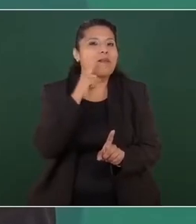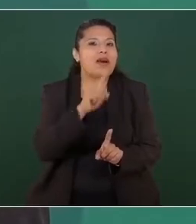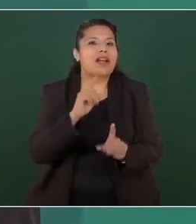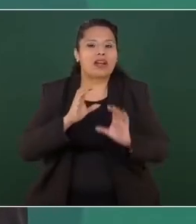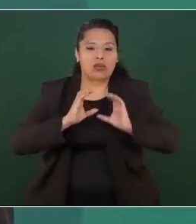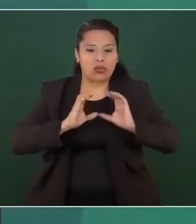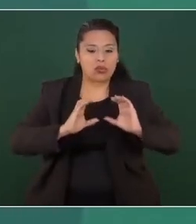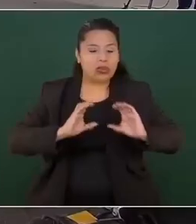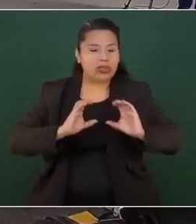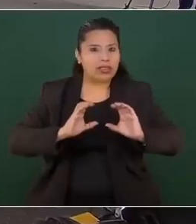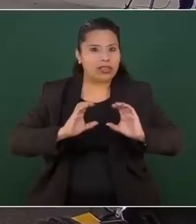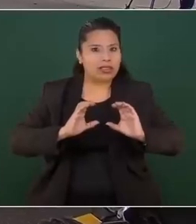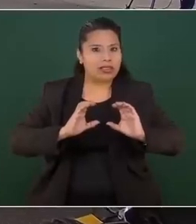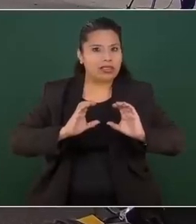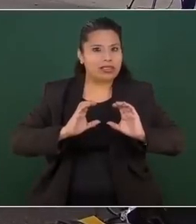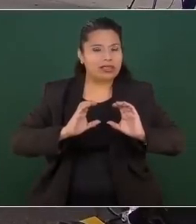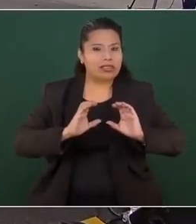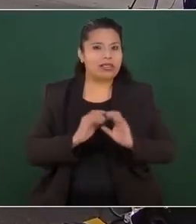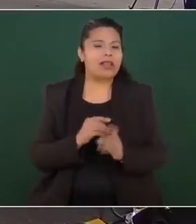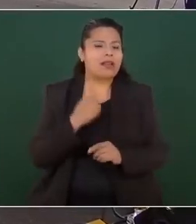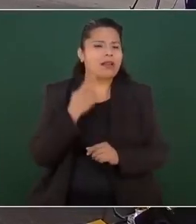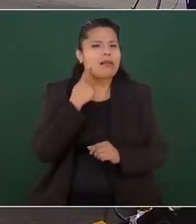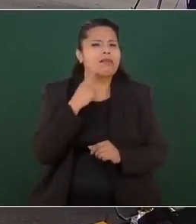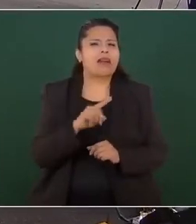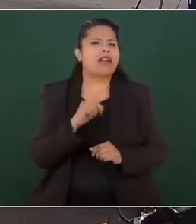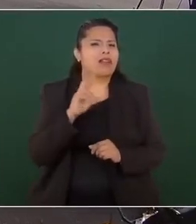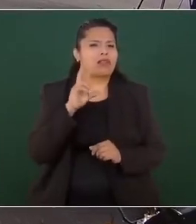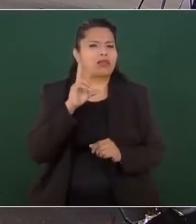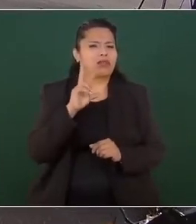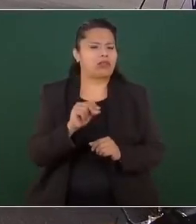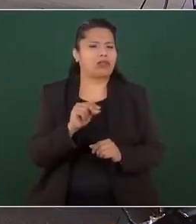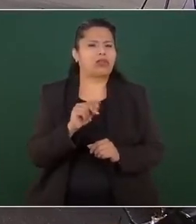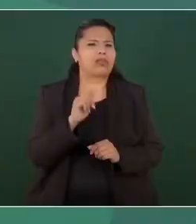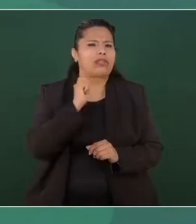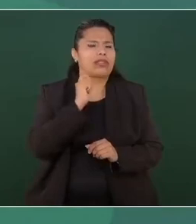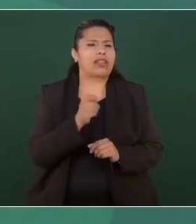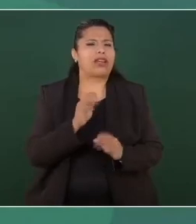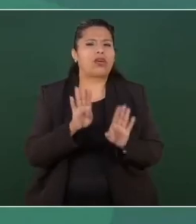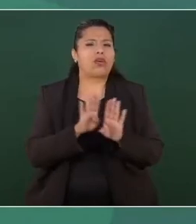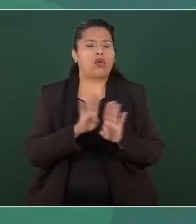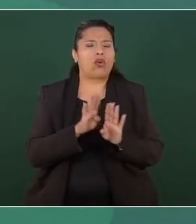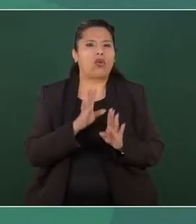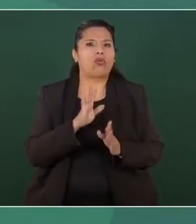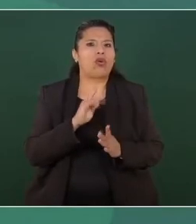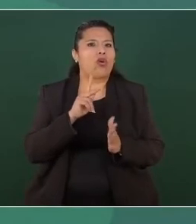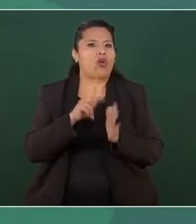se caiga en el mismo error